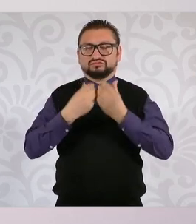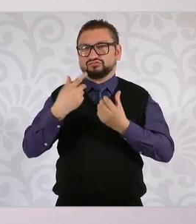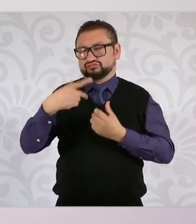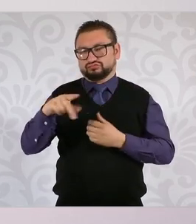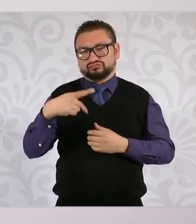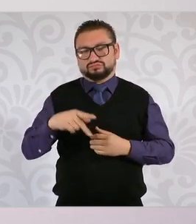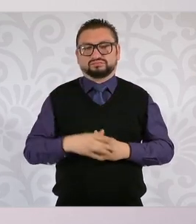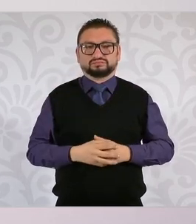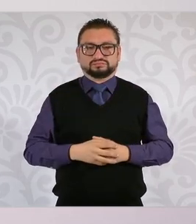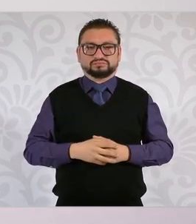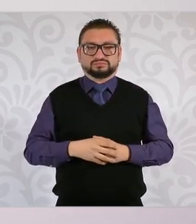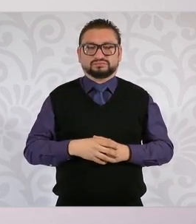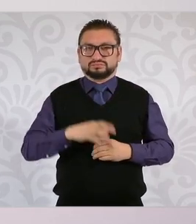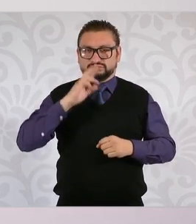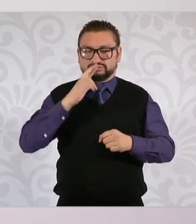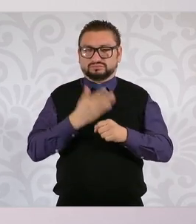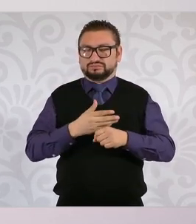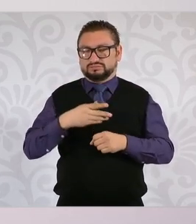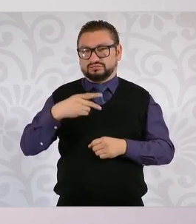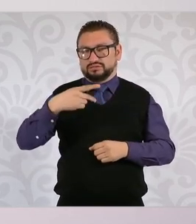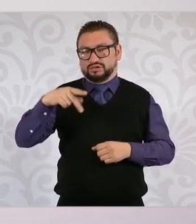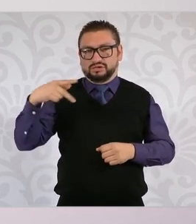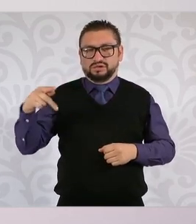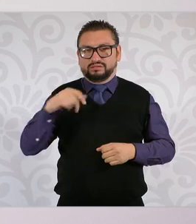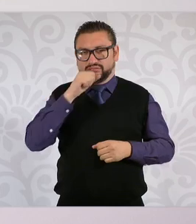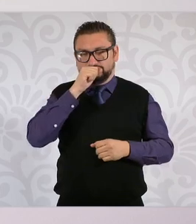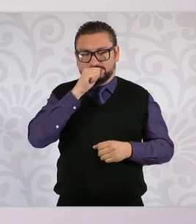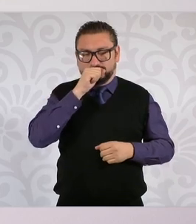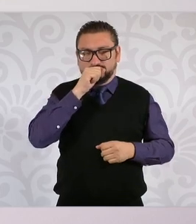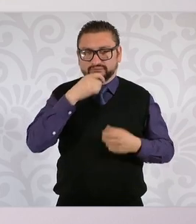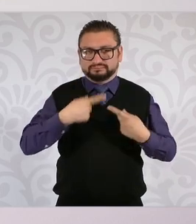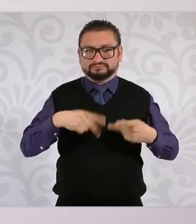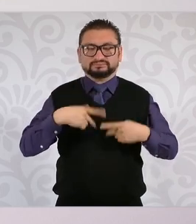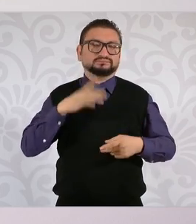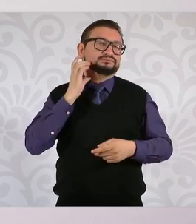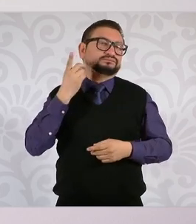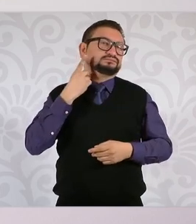Es una responsabilidad de las y los legisladores.